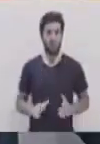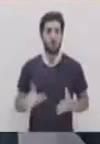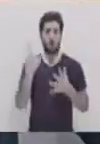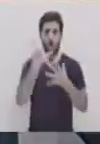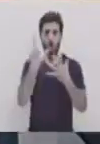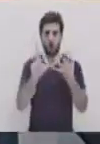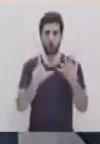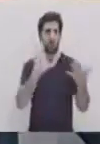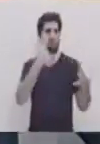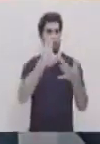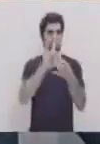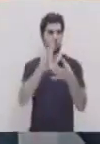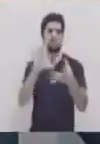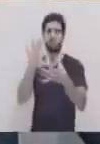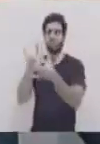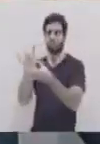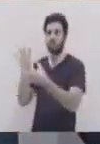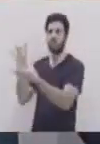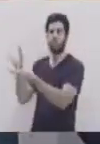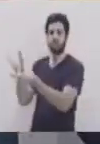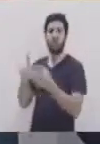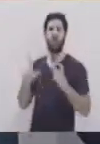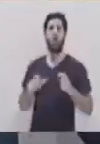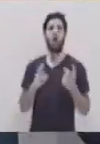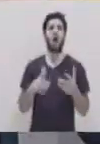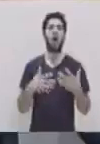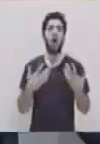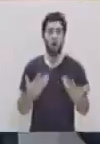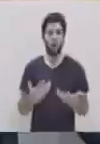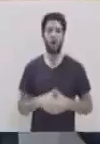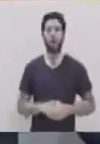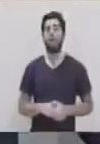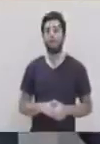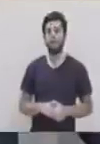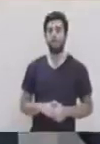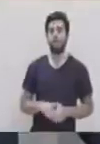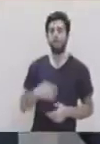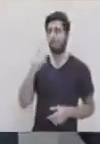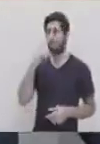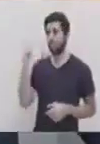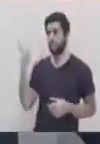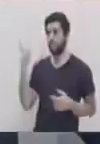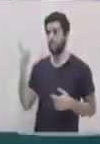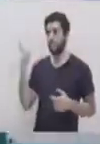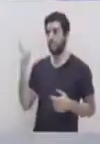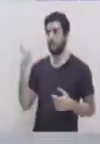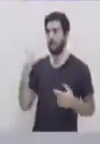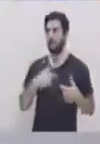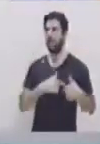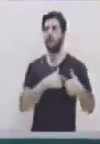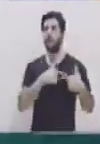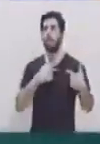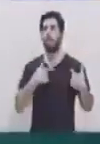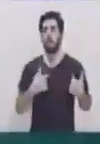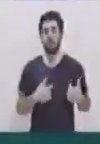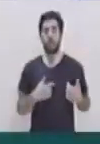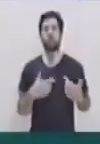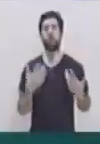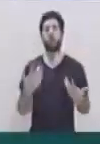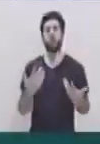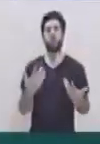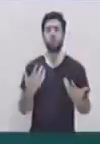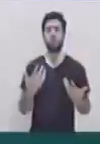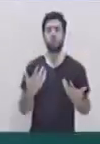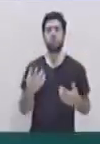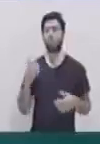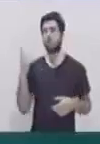conectado a muchas cosas pero realmente no sé cómo funciona, sus partes y todo eso. Bueno, el corazón es esencialmente una